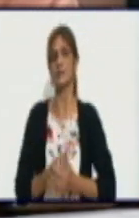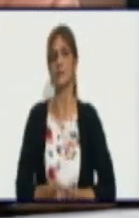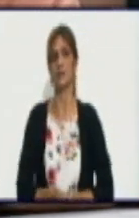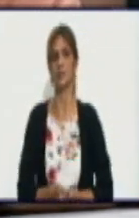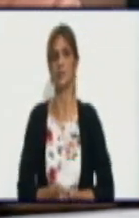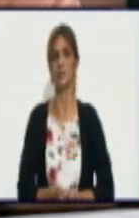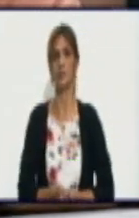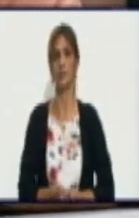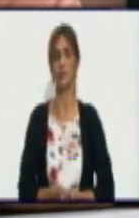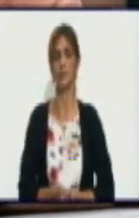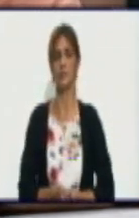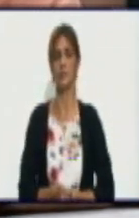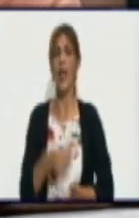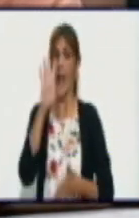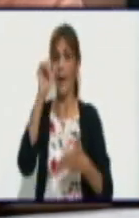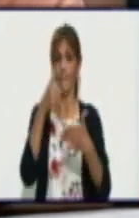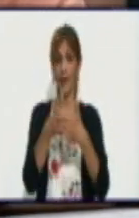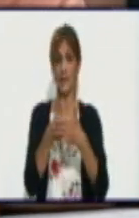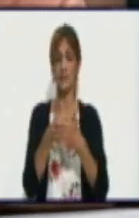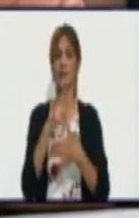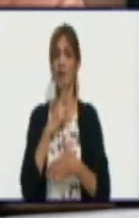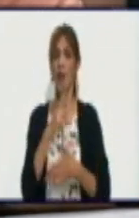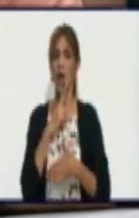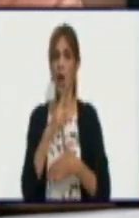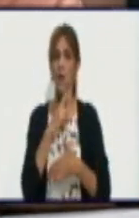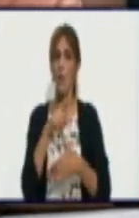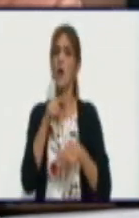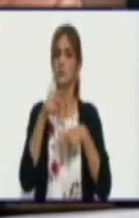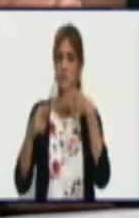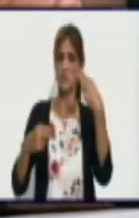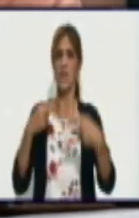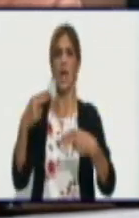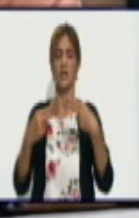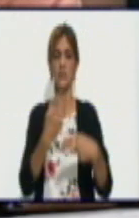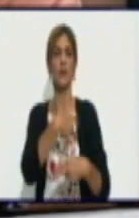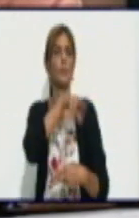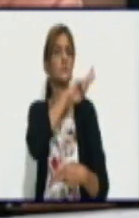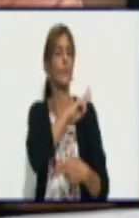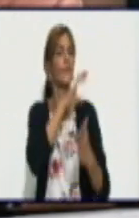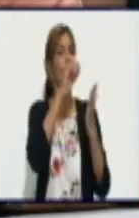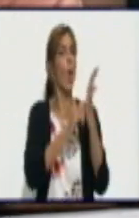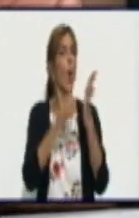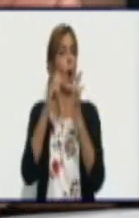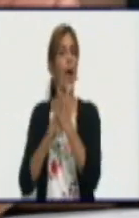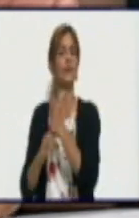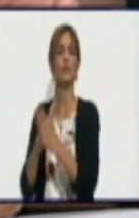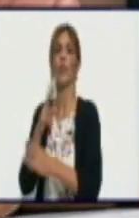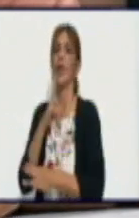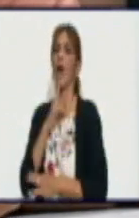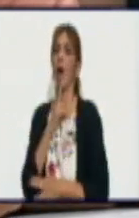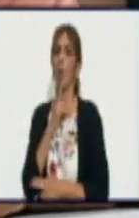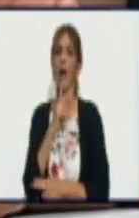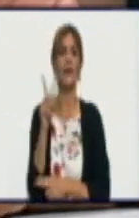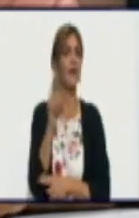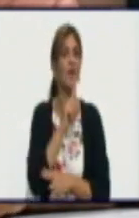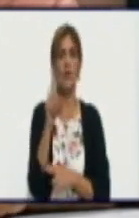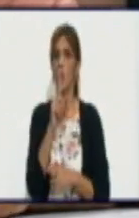hidráulico asume los gastos del agua que no recibe el productor.